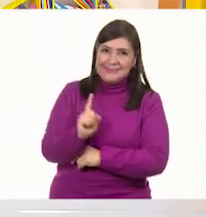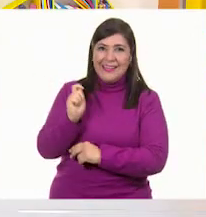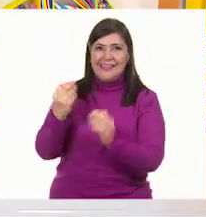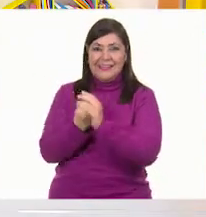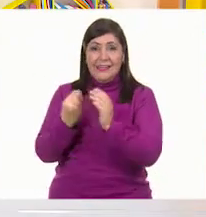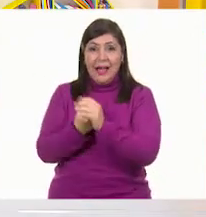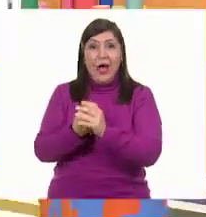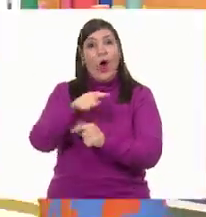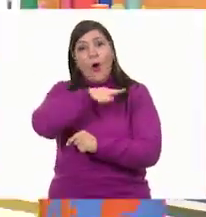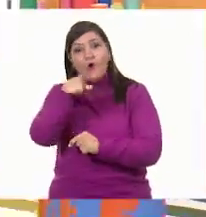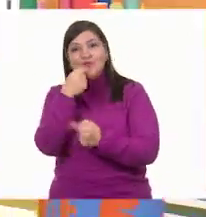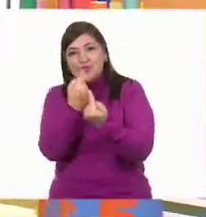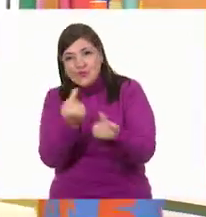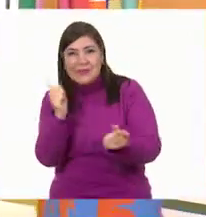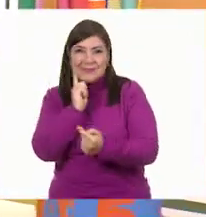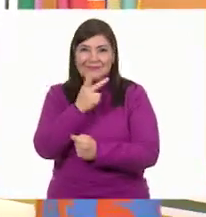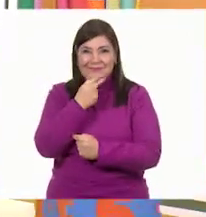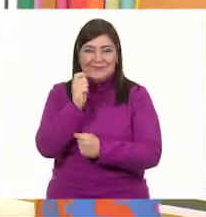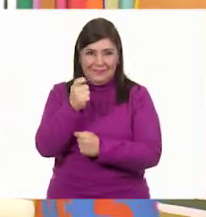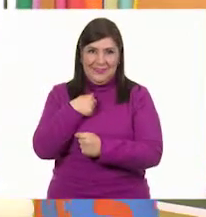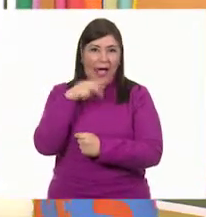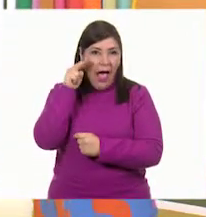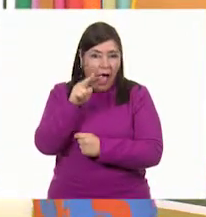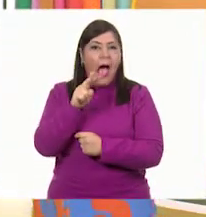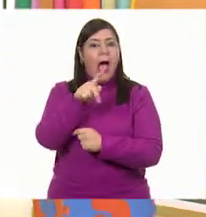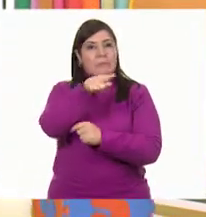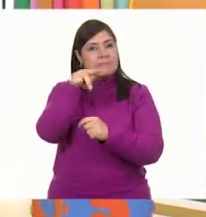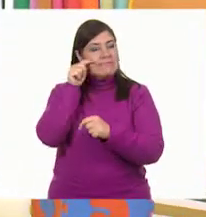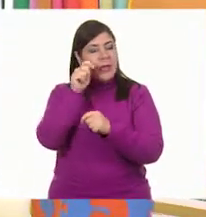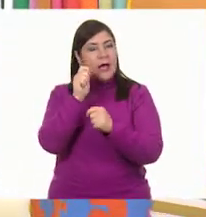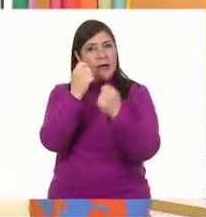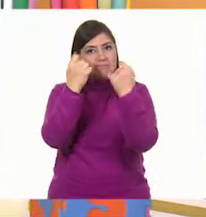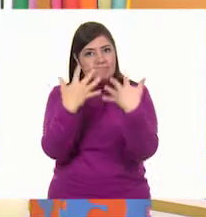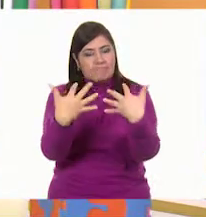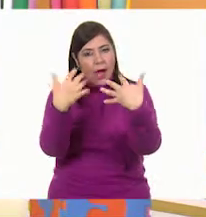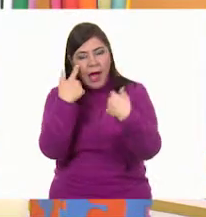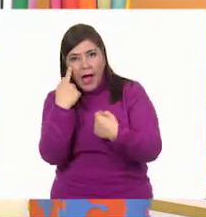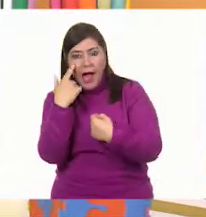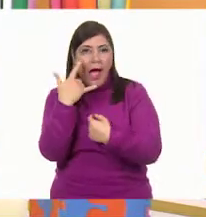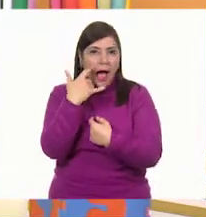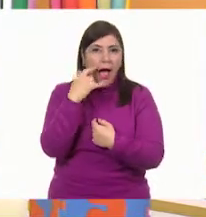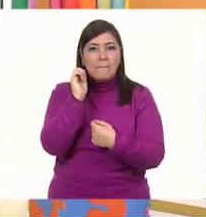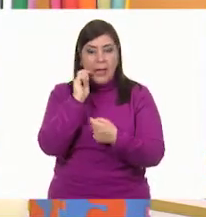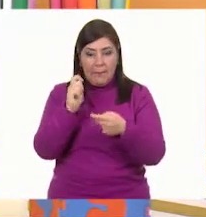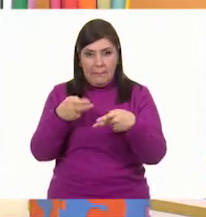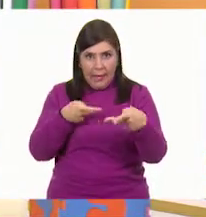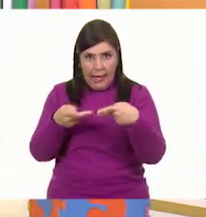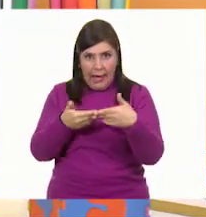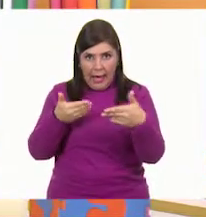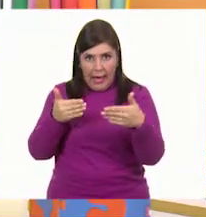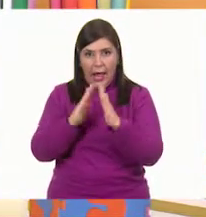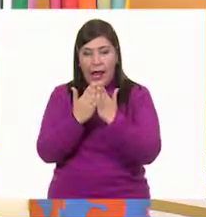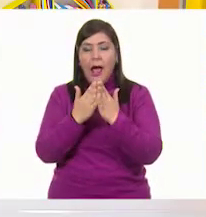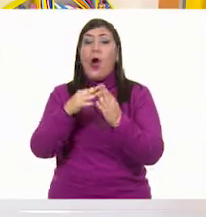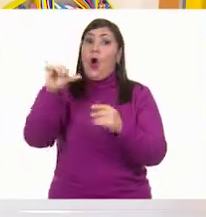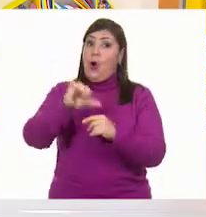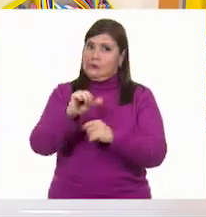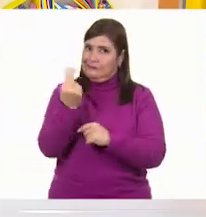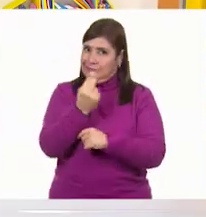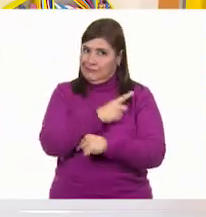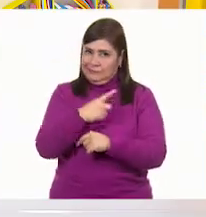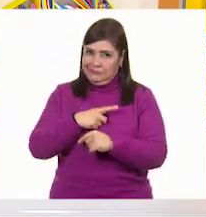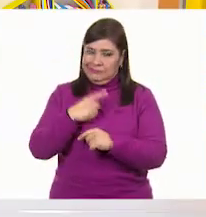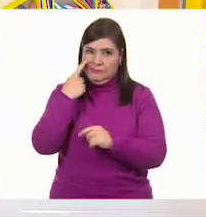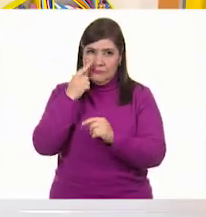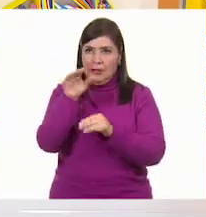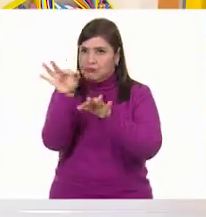niñas y niños que nos están viendo. Ya los estoy viendo, que están bien acomodaditos preparando sus libros. Qué bueno, porque el día de hoy los vamos a ocupar. Muy bien.